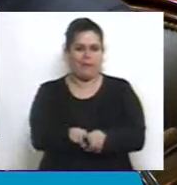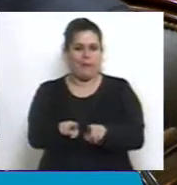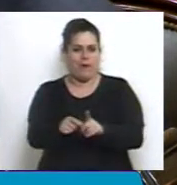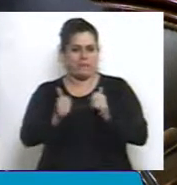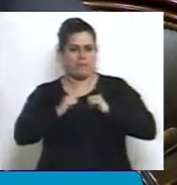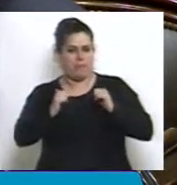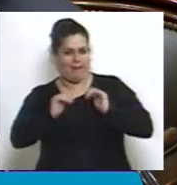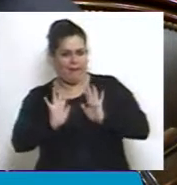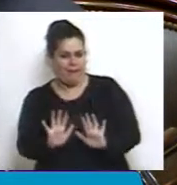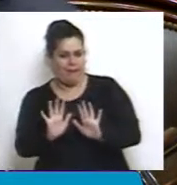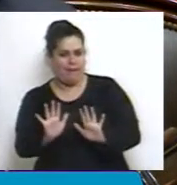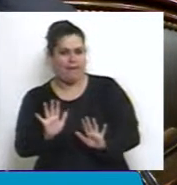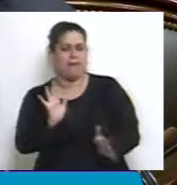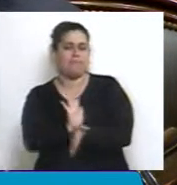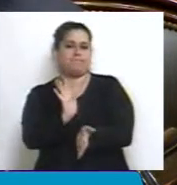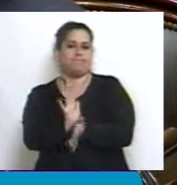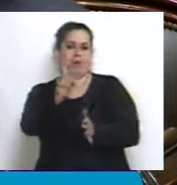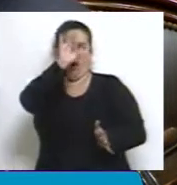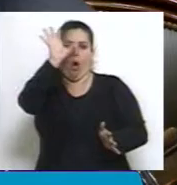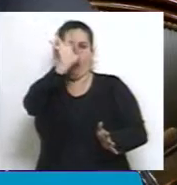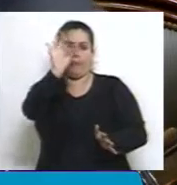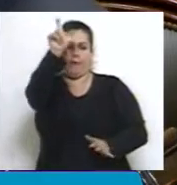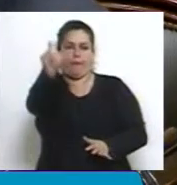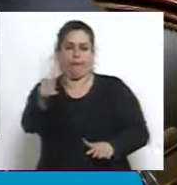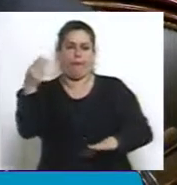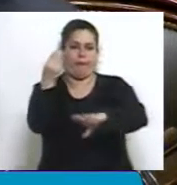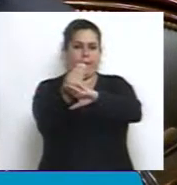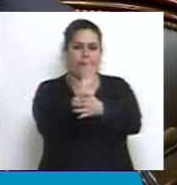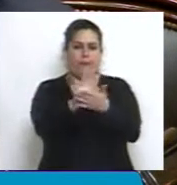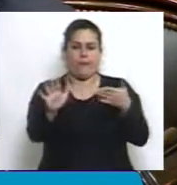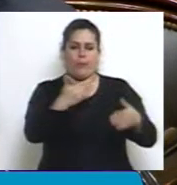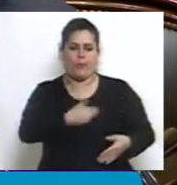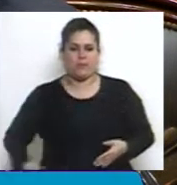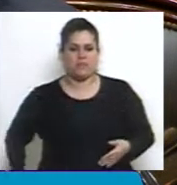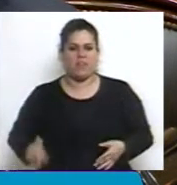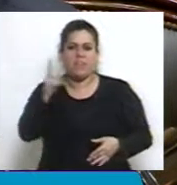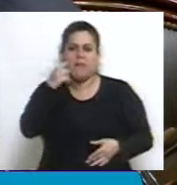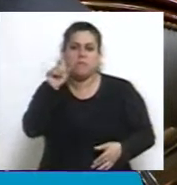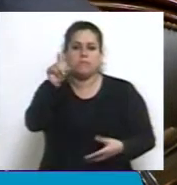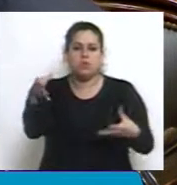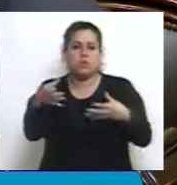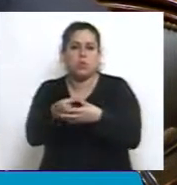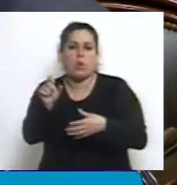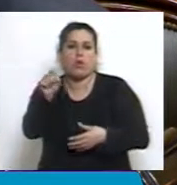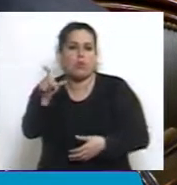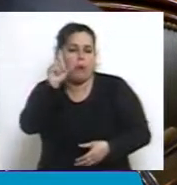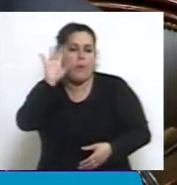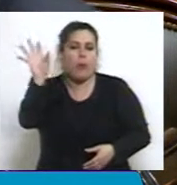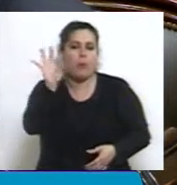receptar la opinión del nuevo Presidente y su equipo. De lo contrario estamos